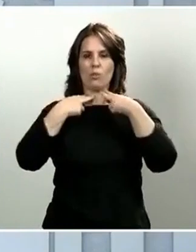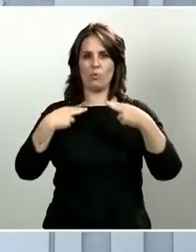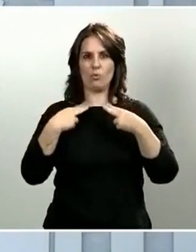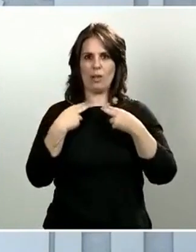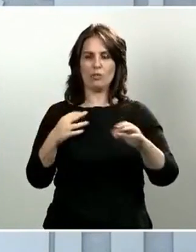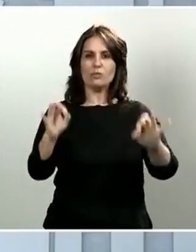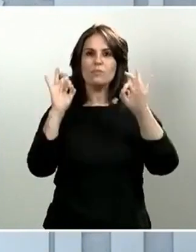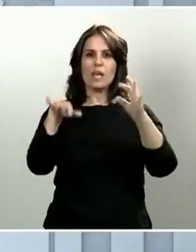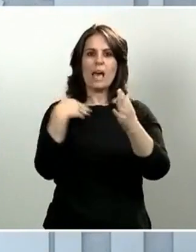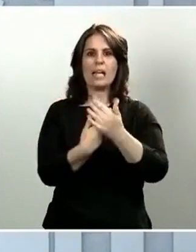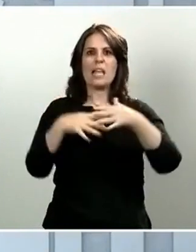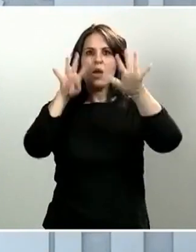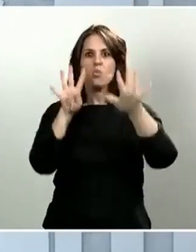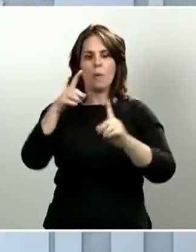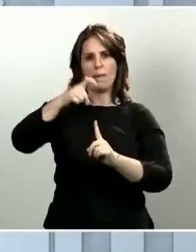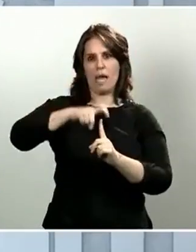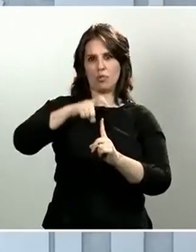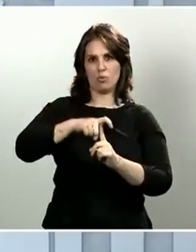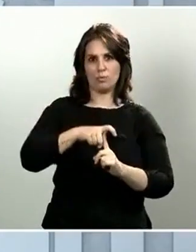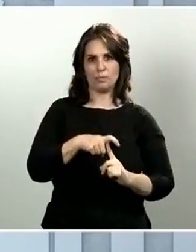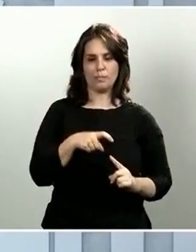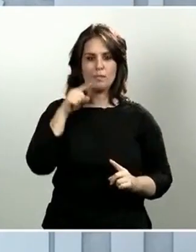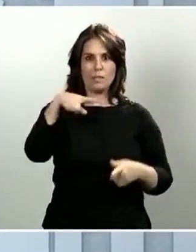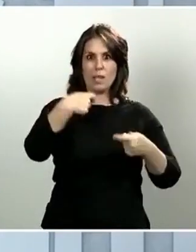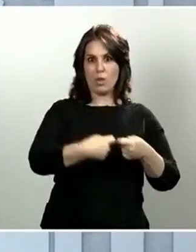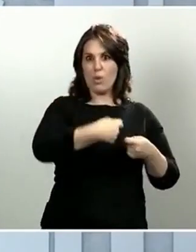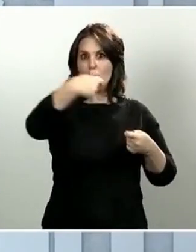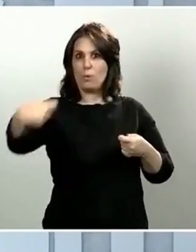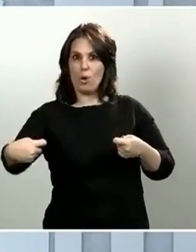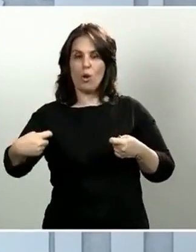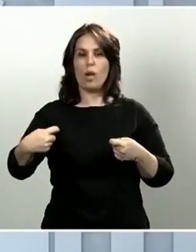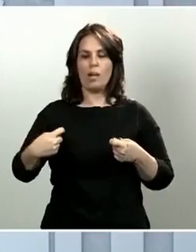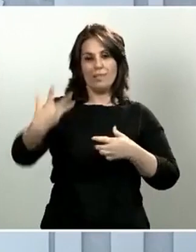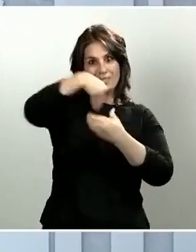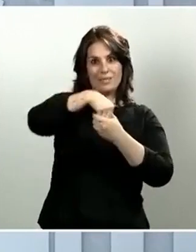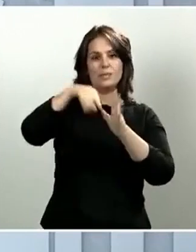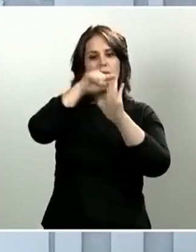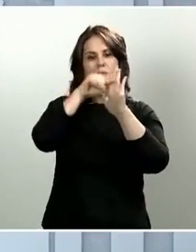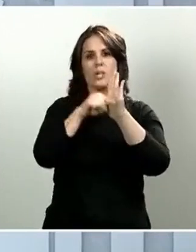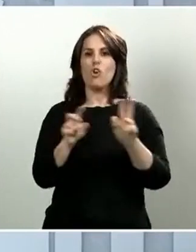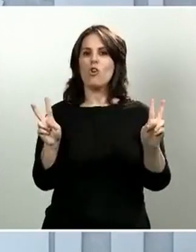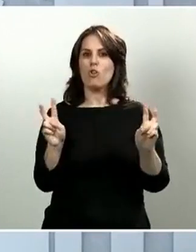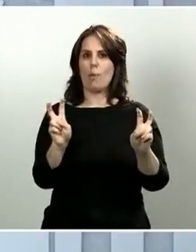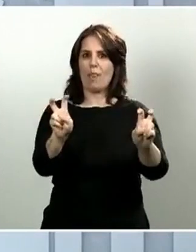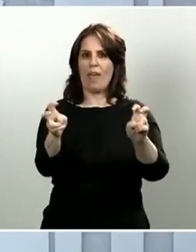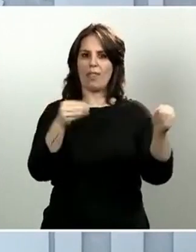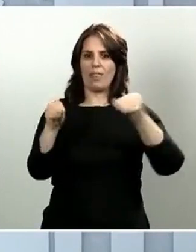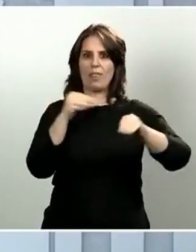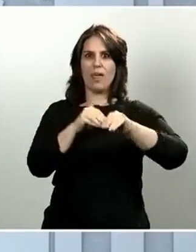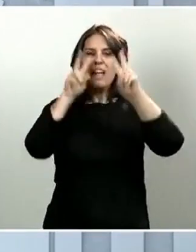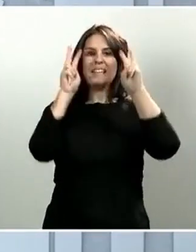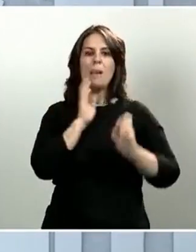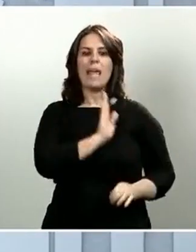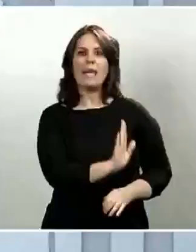9 de mayo. Una prórroga que ha introducido algunas novedades en relación a la movilidad de los niños. Como